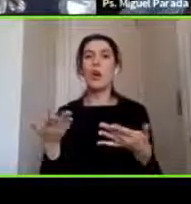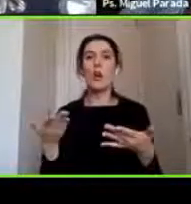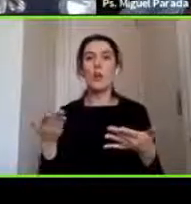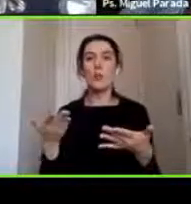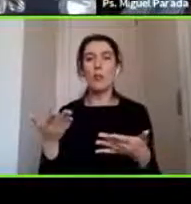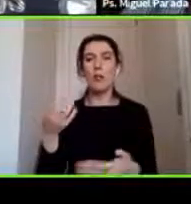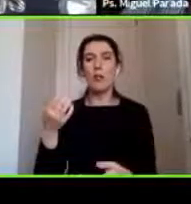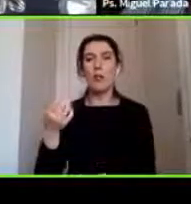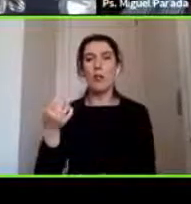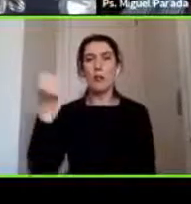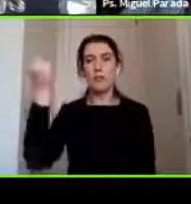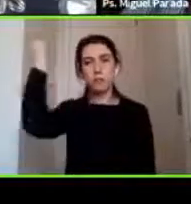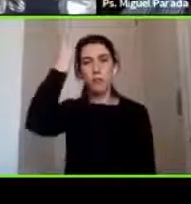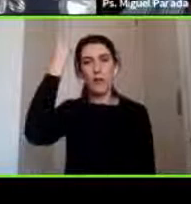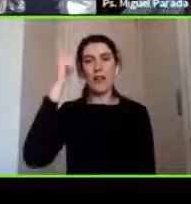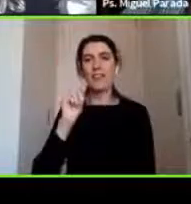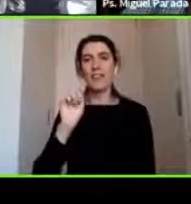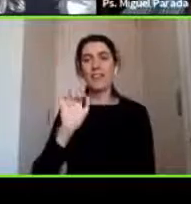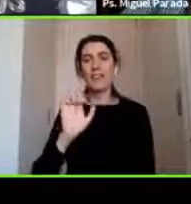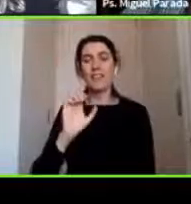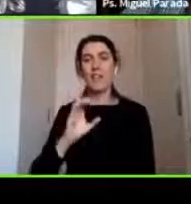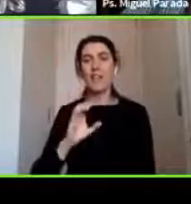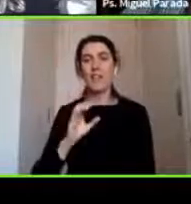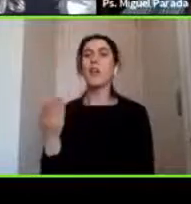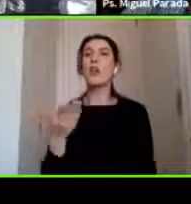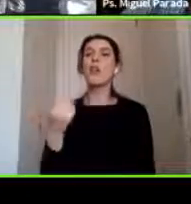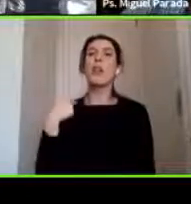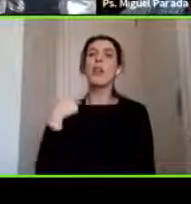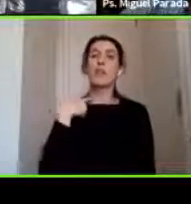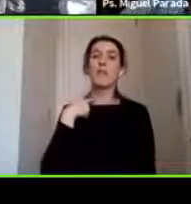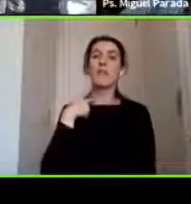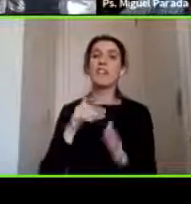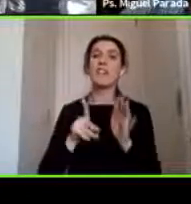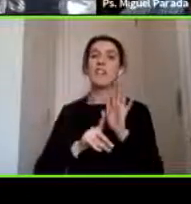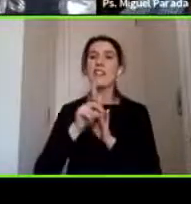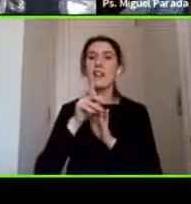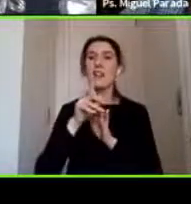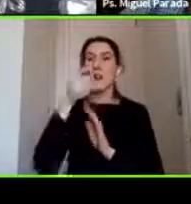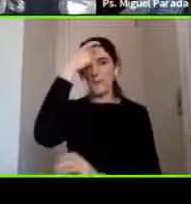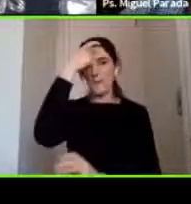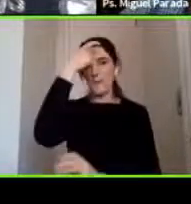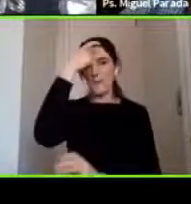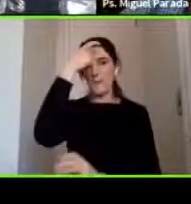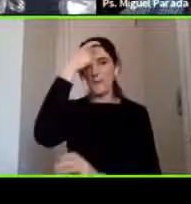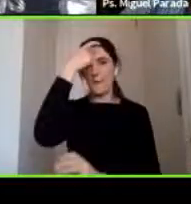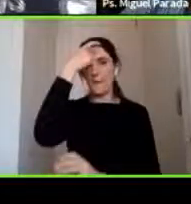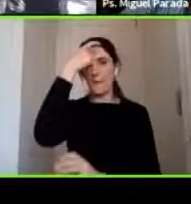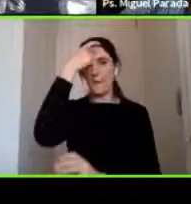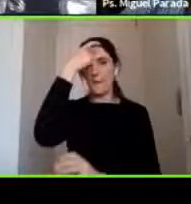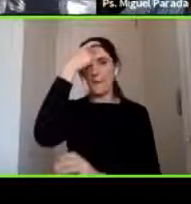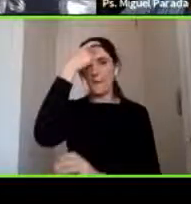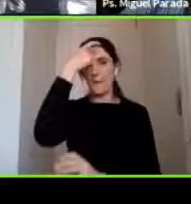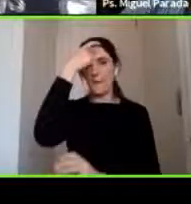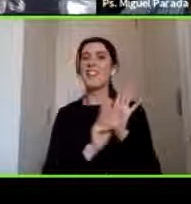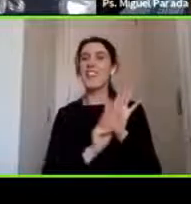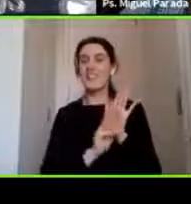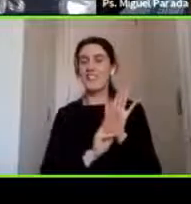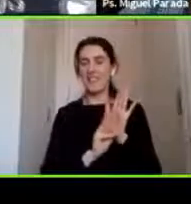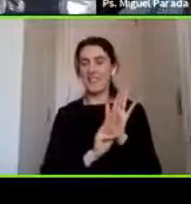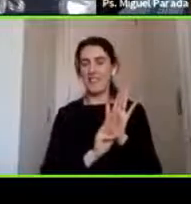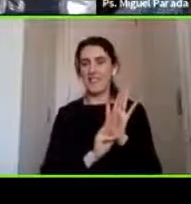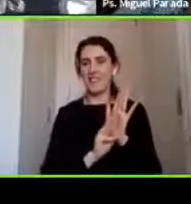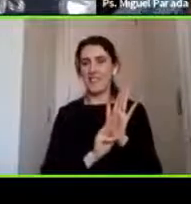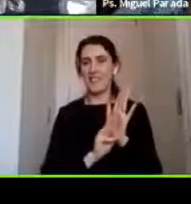estructuración de la personalidad e identidad considerando que las funciones cognitivas son centrales en su desarrollo? no sé quién quiere